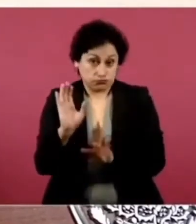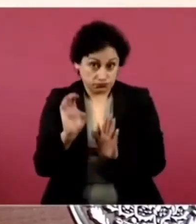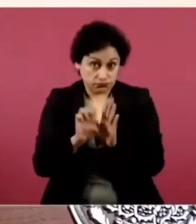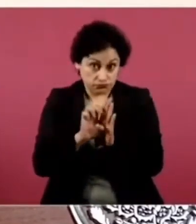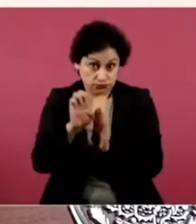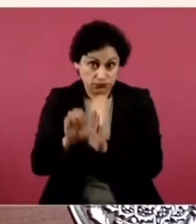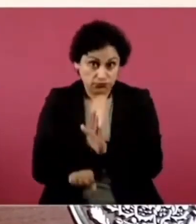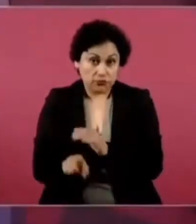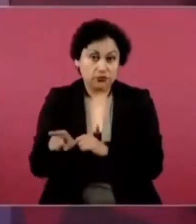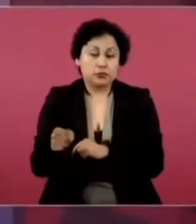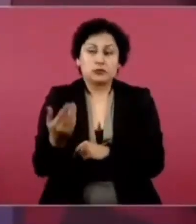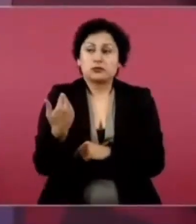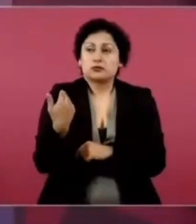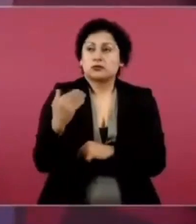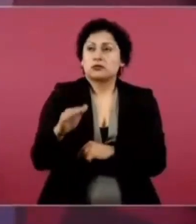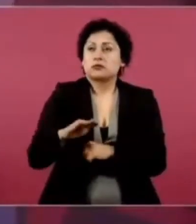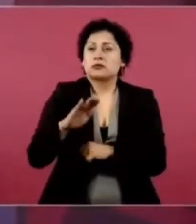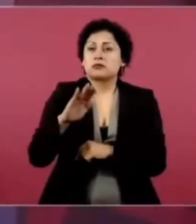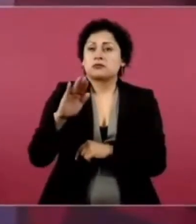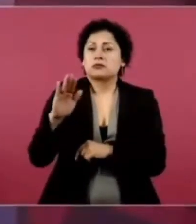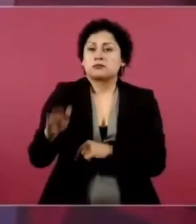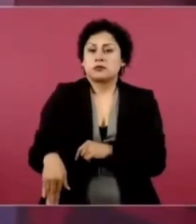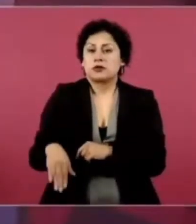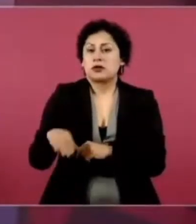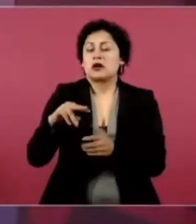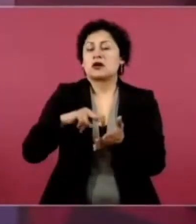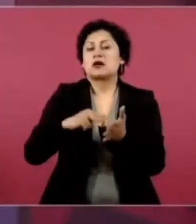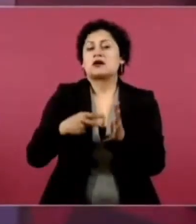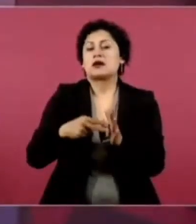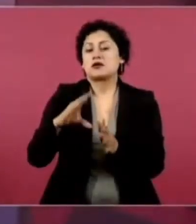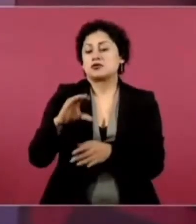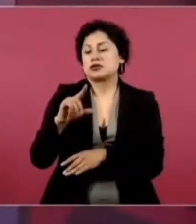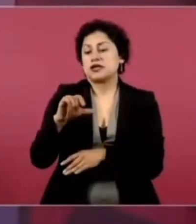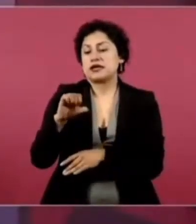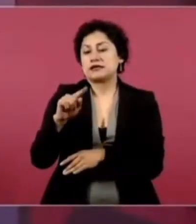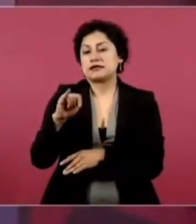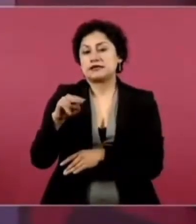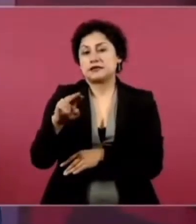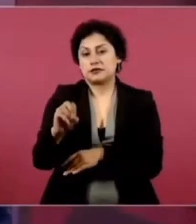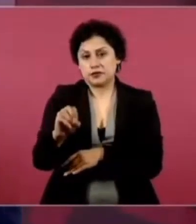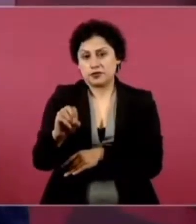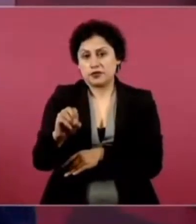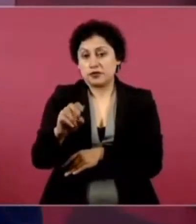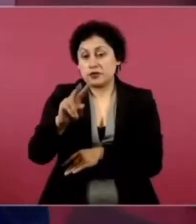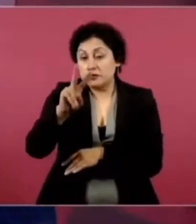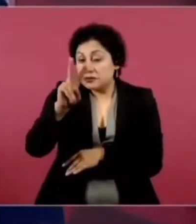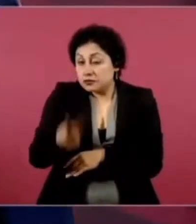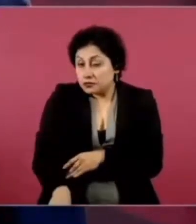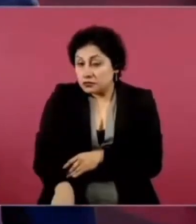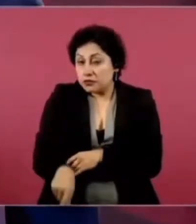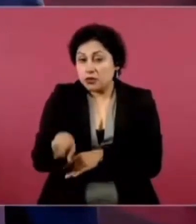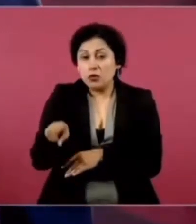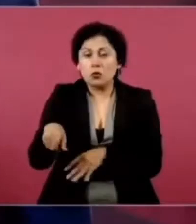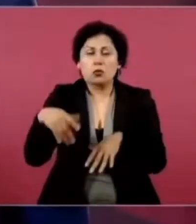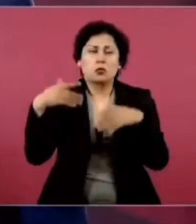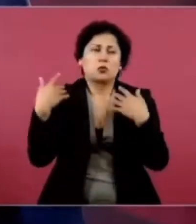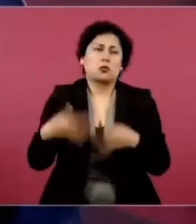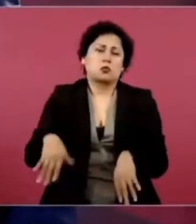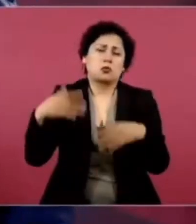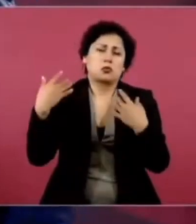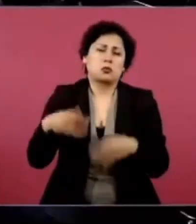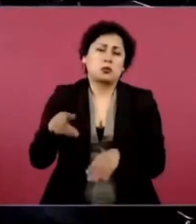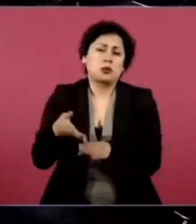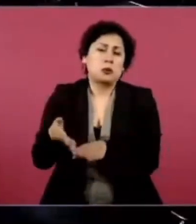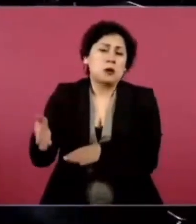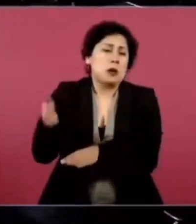Acaba de fallecer un ingeniero Celestín. Pues fueron de los que hicieron